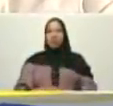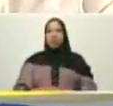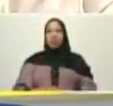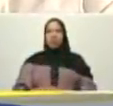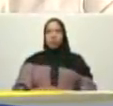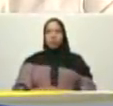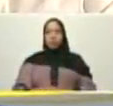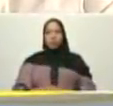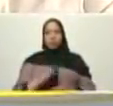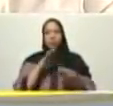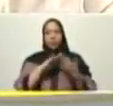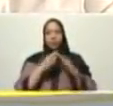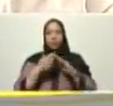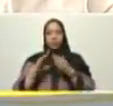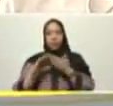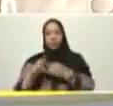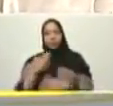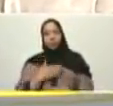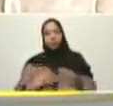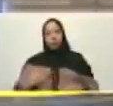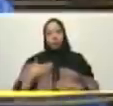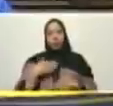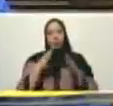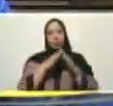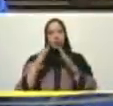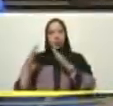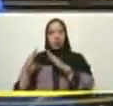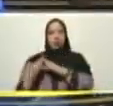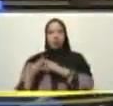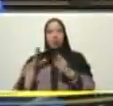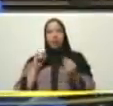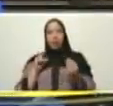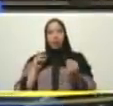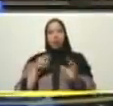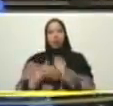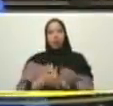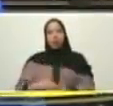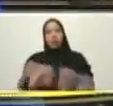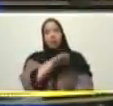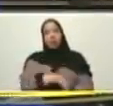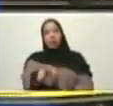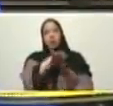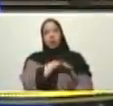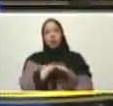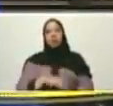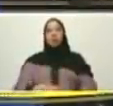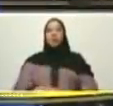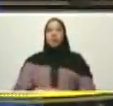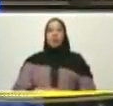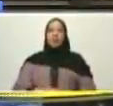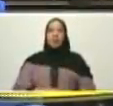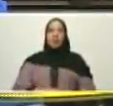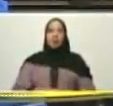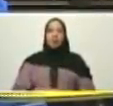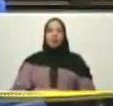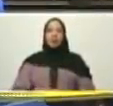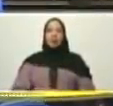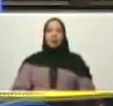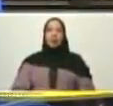urbanismo gran misión vivienda Venezuela hablamos del socialismo en lo territorial